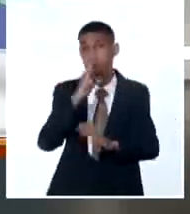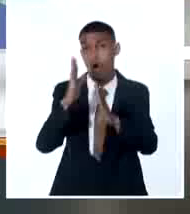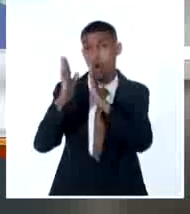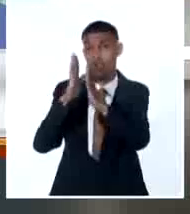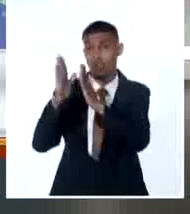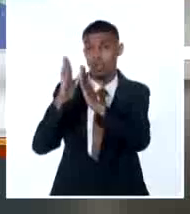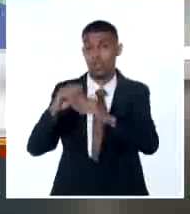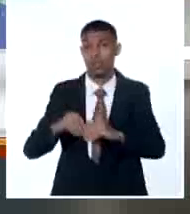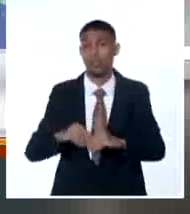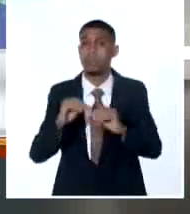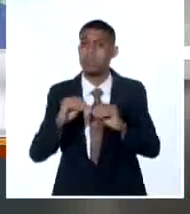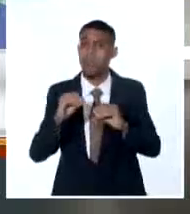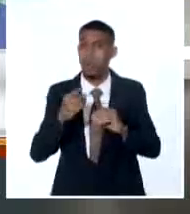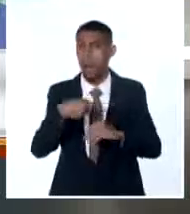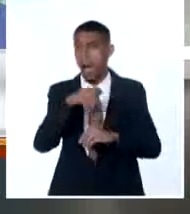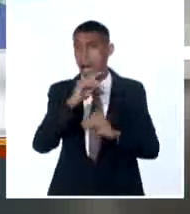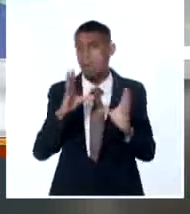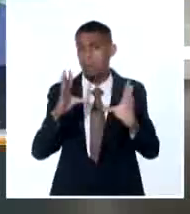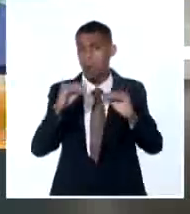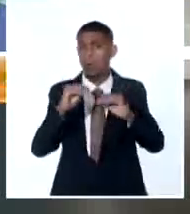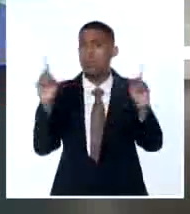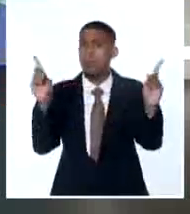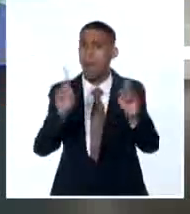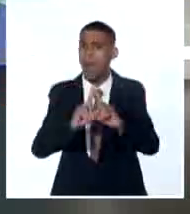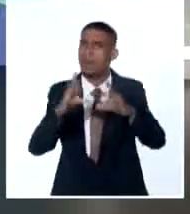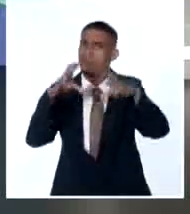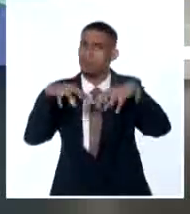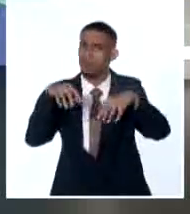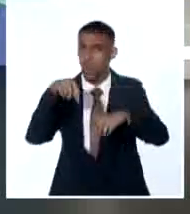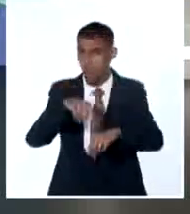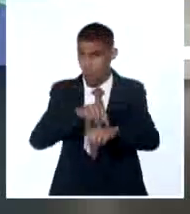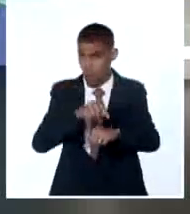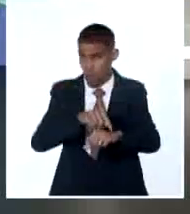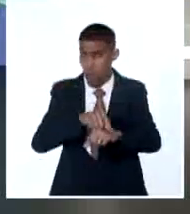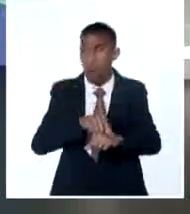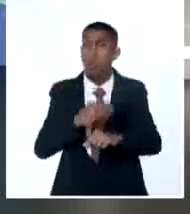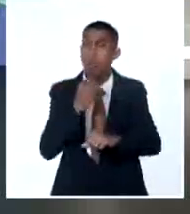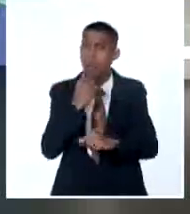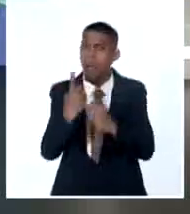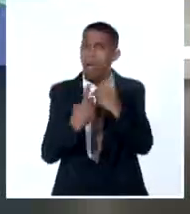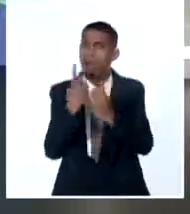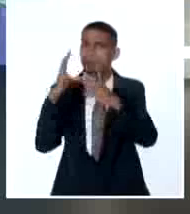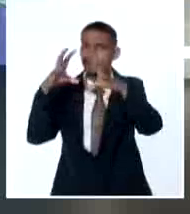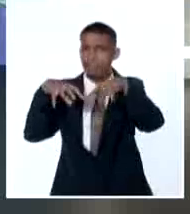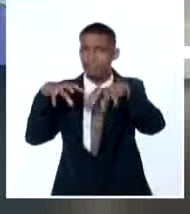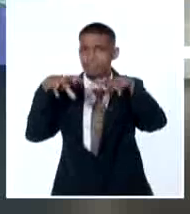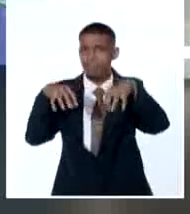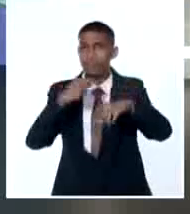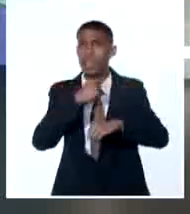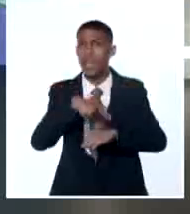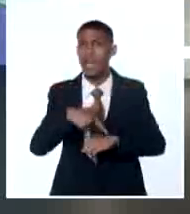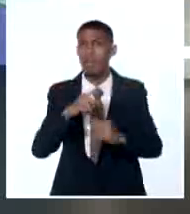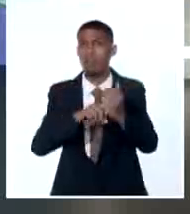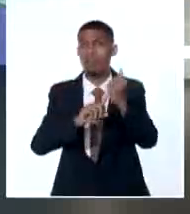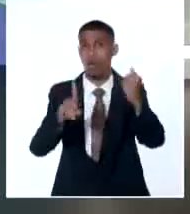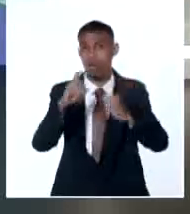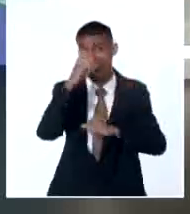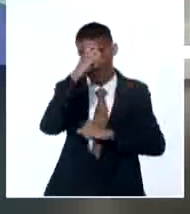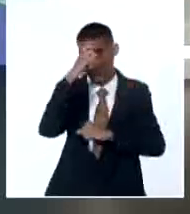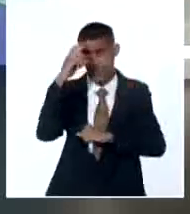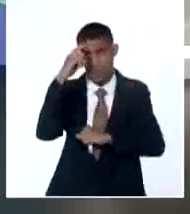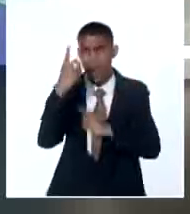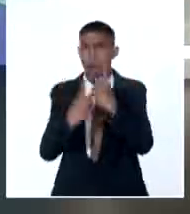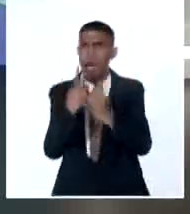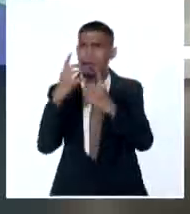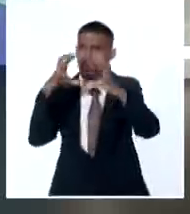la madrugada en Varadera también a esta hora en algunos puntos del centro del país como en el caso de la provincia de Santa Espíritu se reportan algunas lluvias y